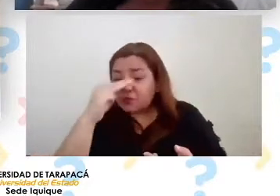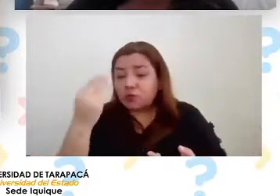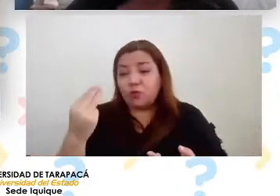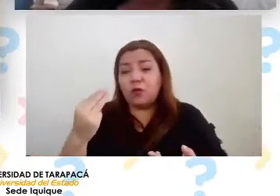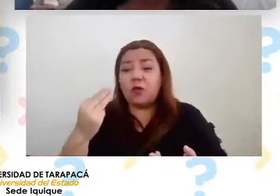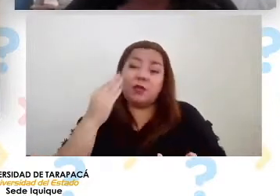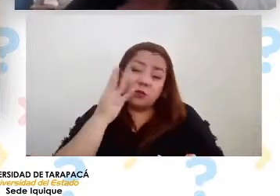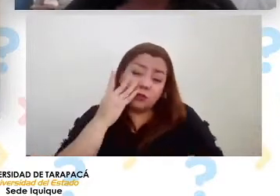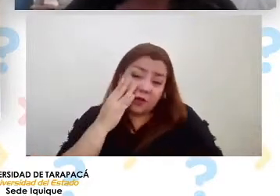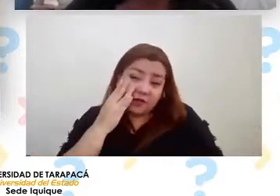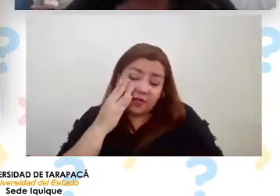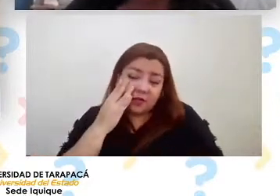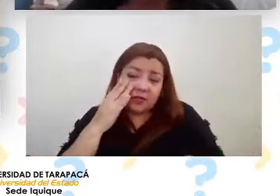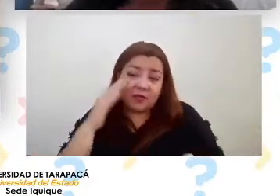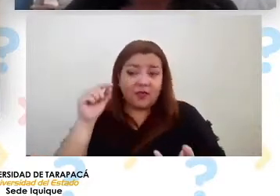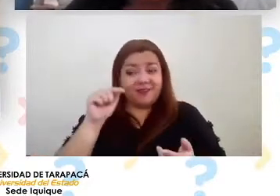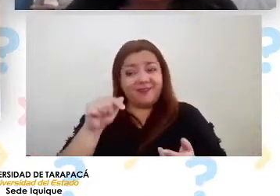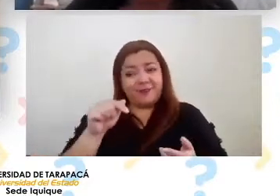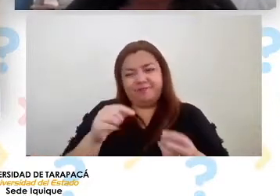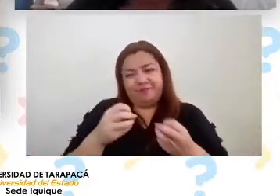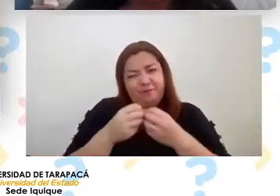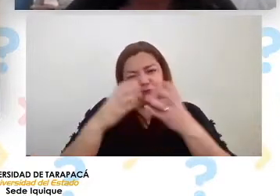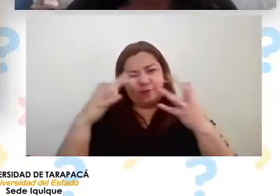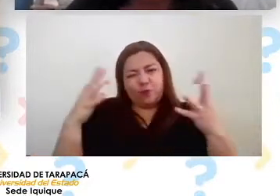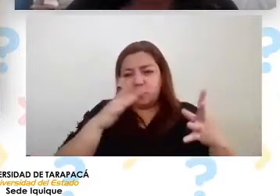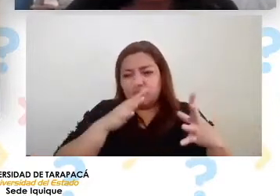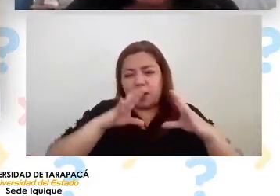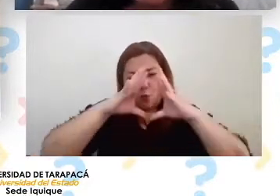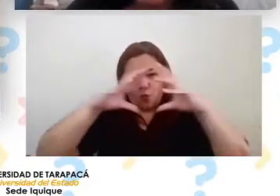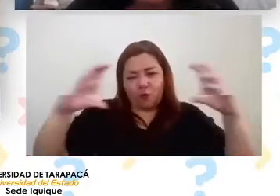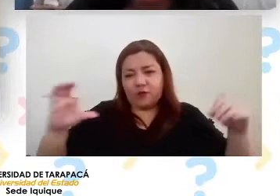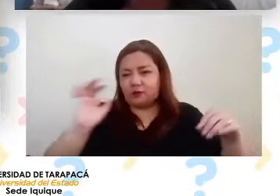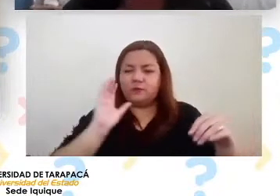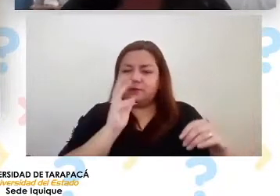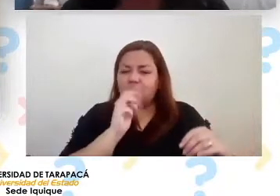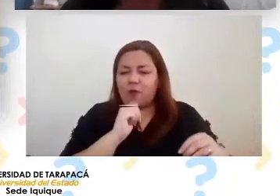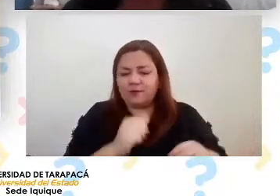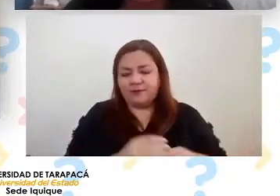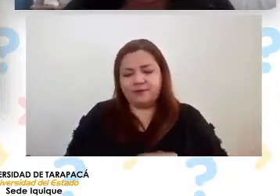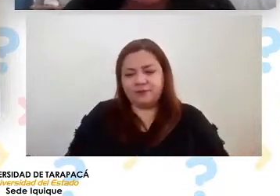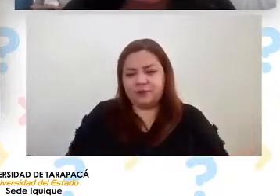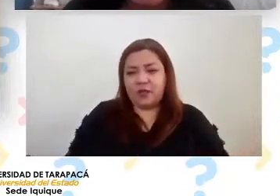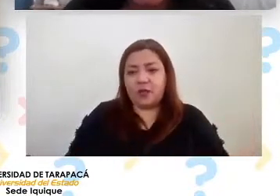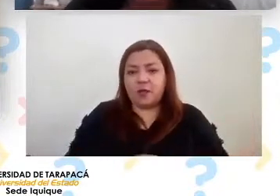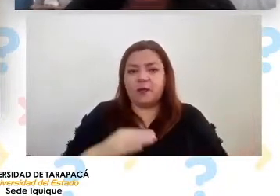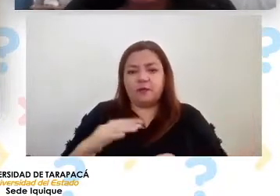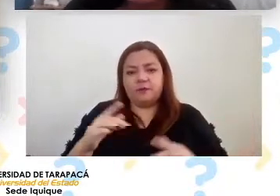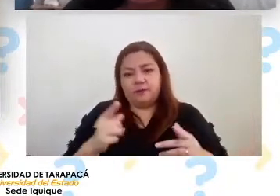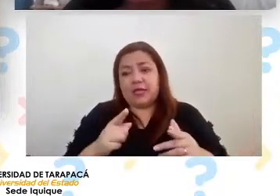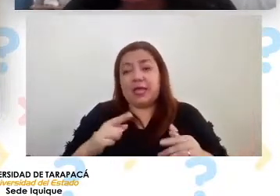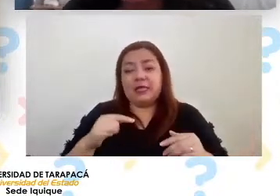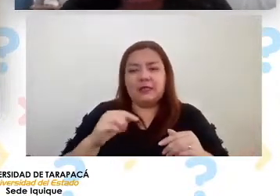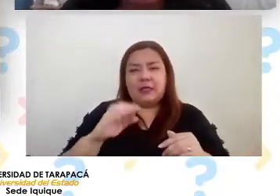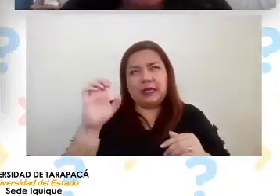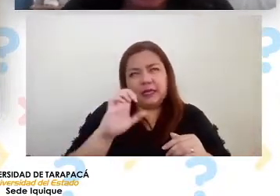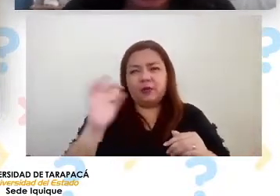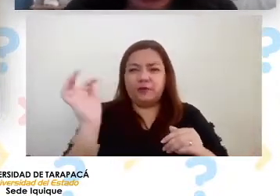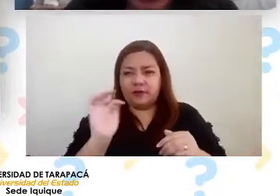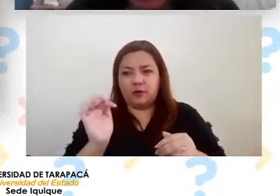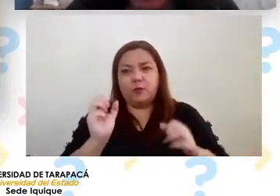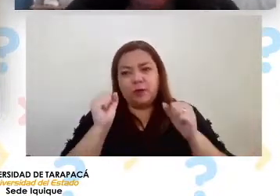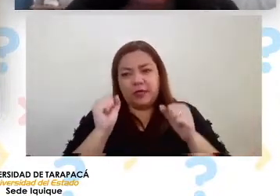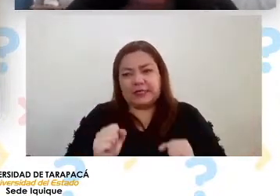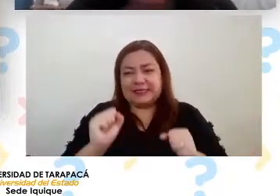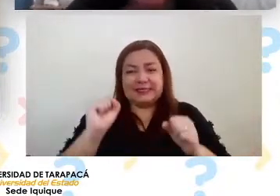no es muy constante, no hay mucha frecuencia de nube llegando enero, febrero a cero. O tenemos todos los días